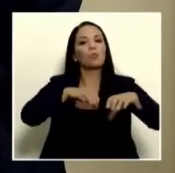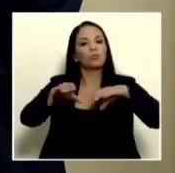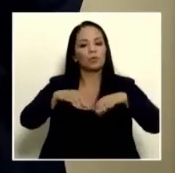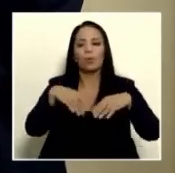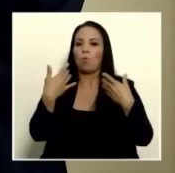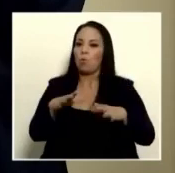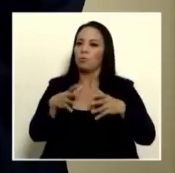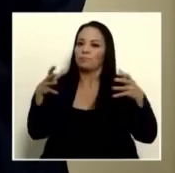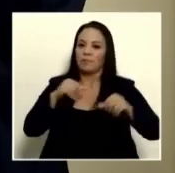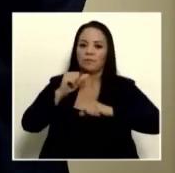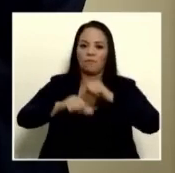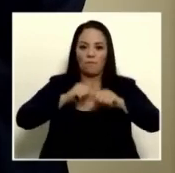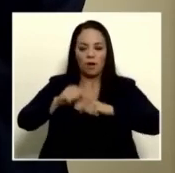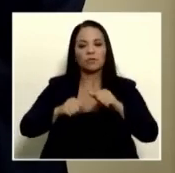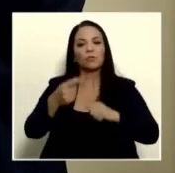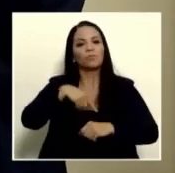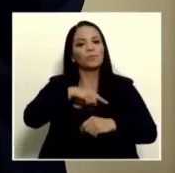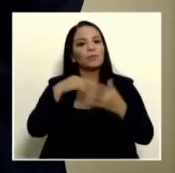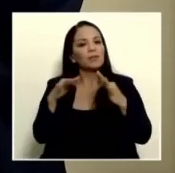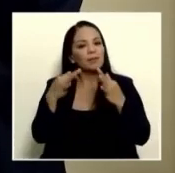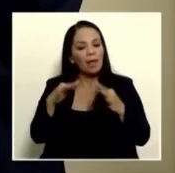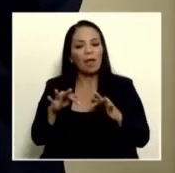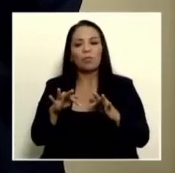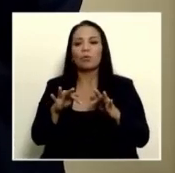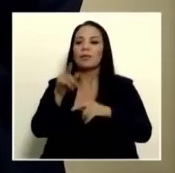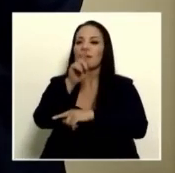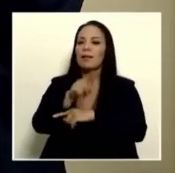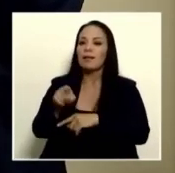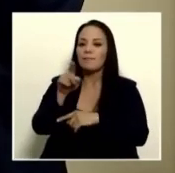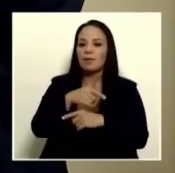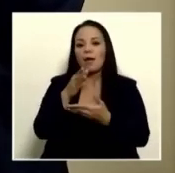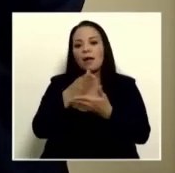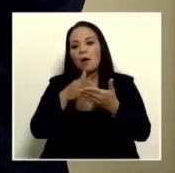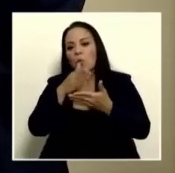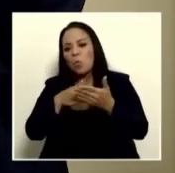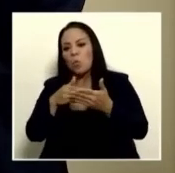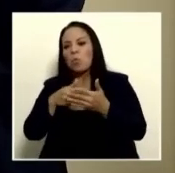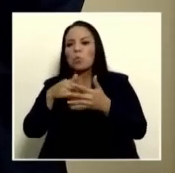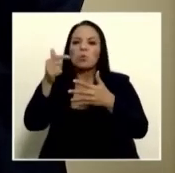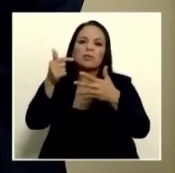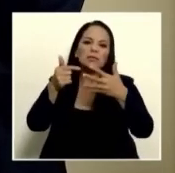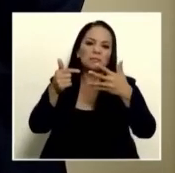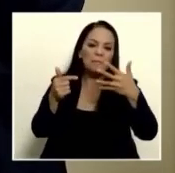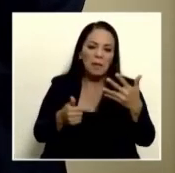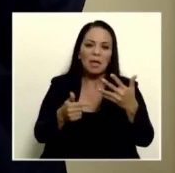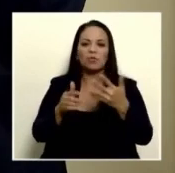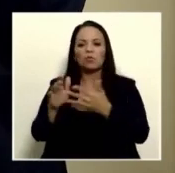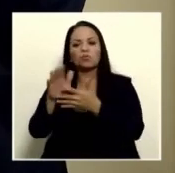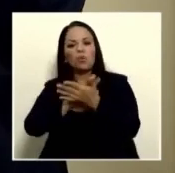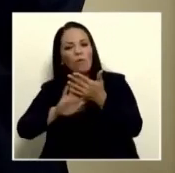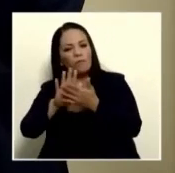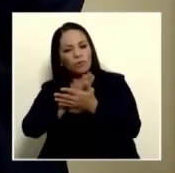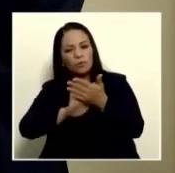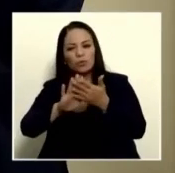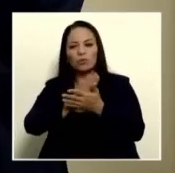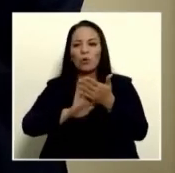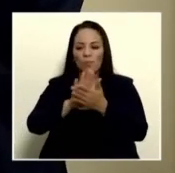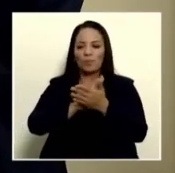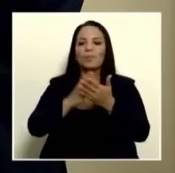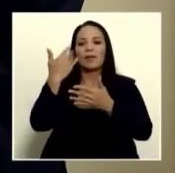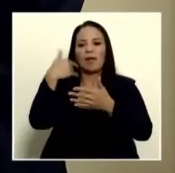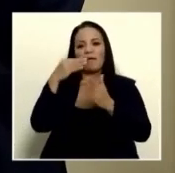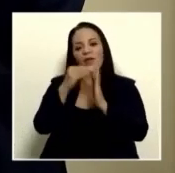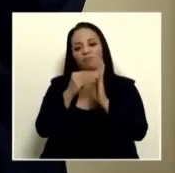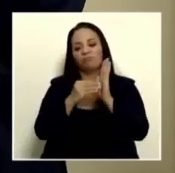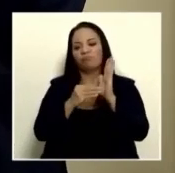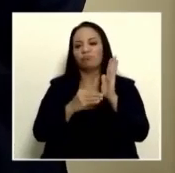su mejor esfuerzo y hemos tratado de eliminar algunos aspectos que de confusión que se le habían